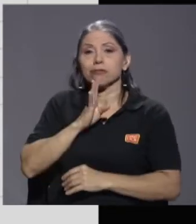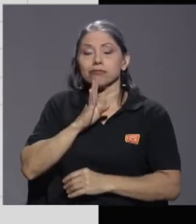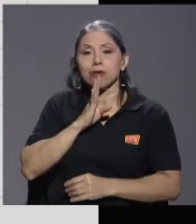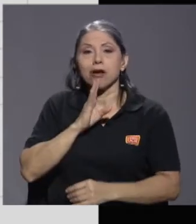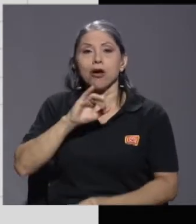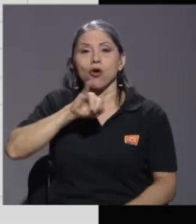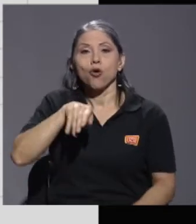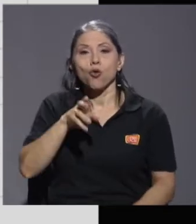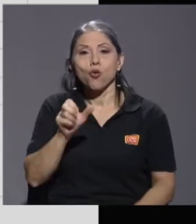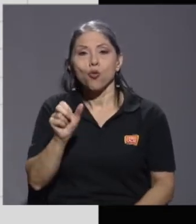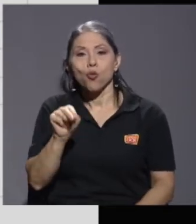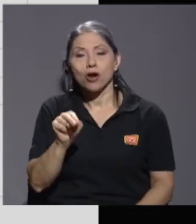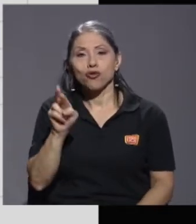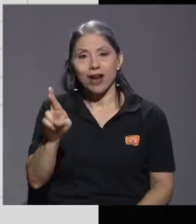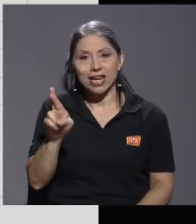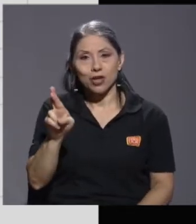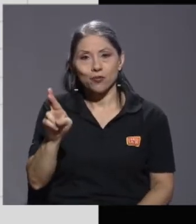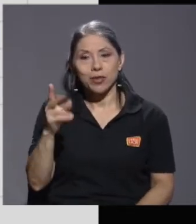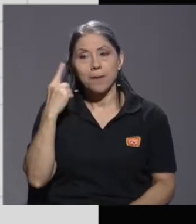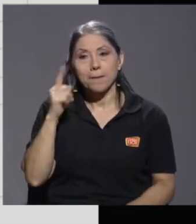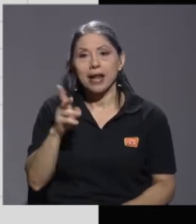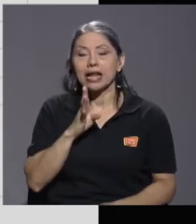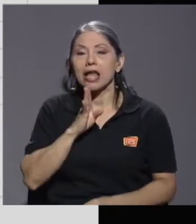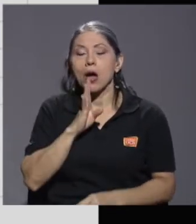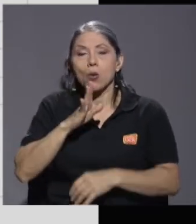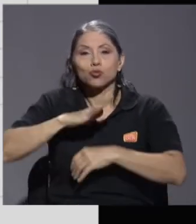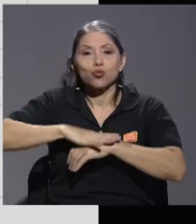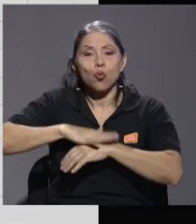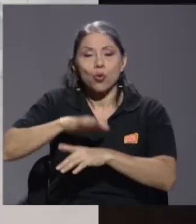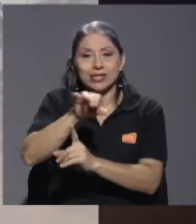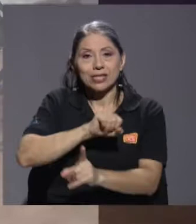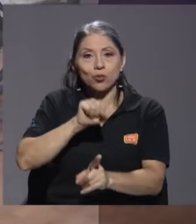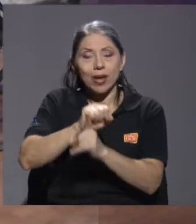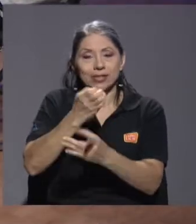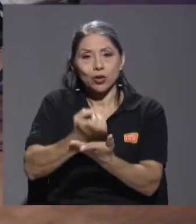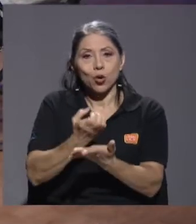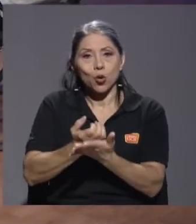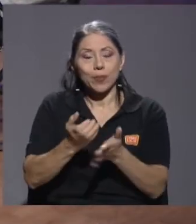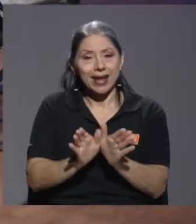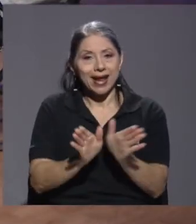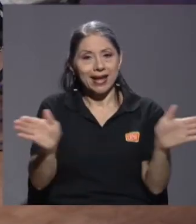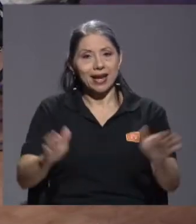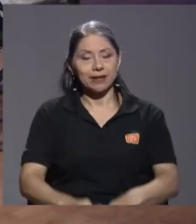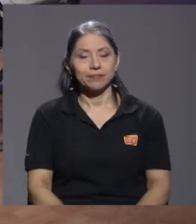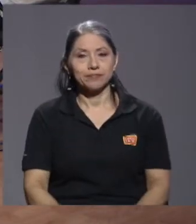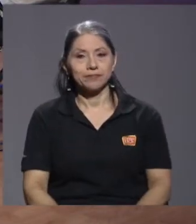Juan Rovalino para que haga algunas referencias a la situación económica en general.